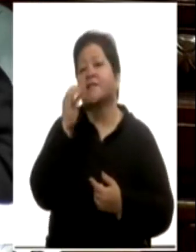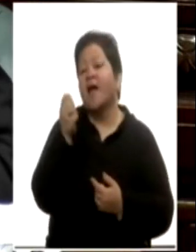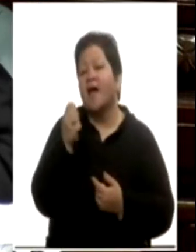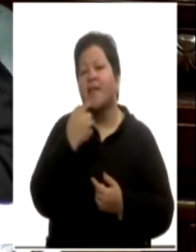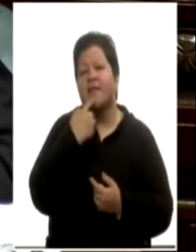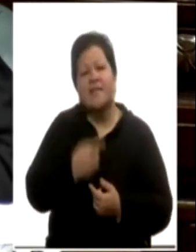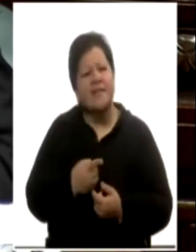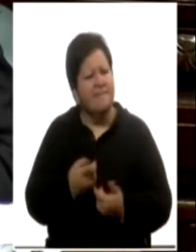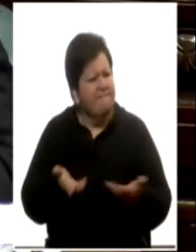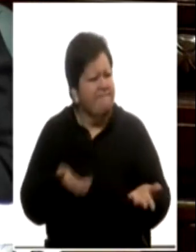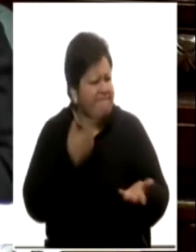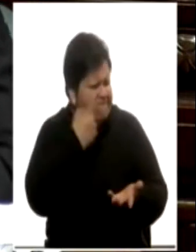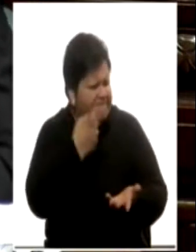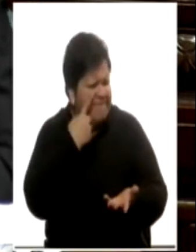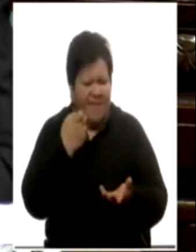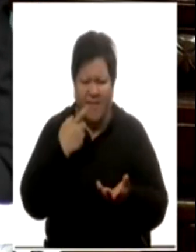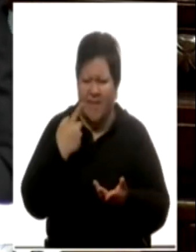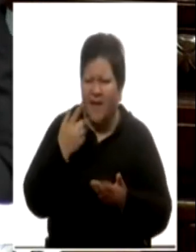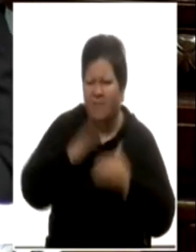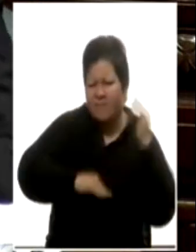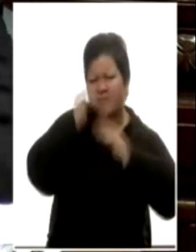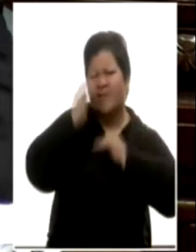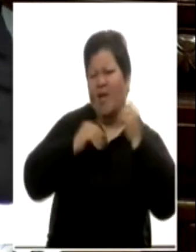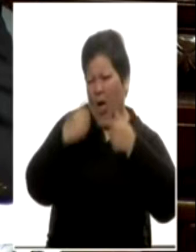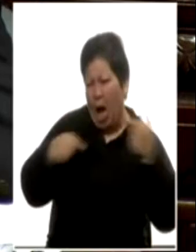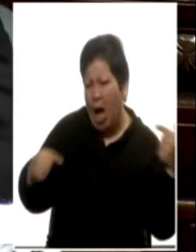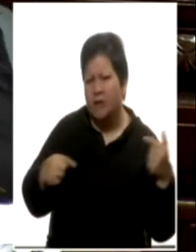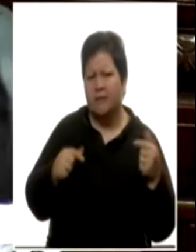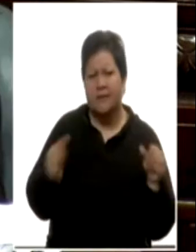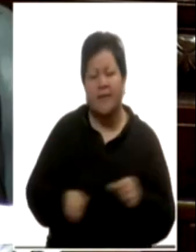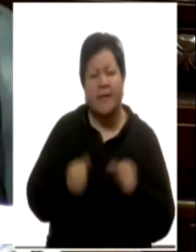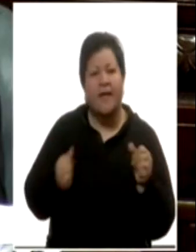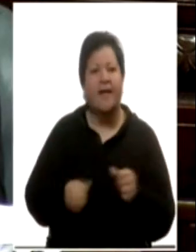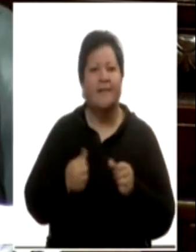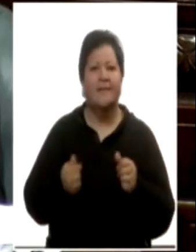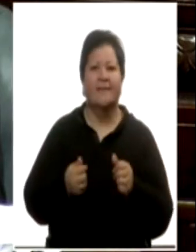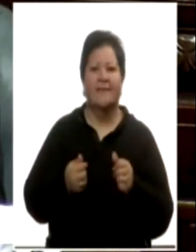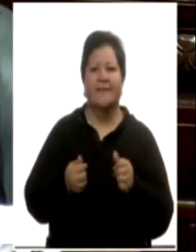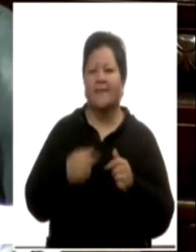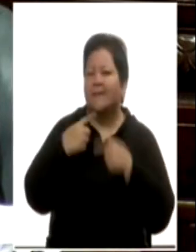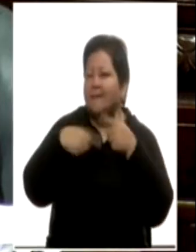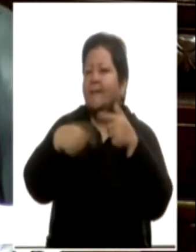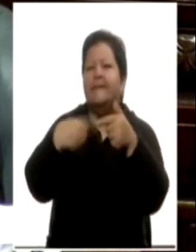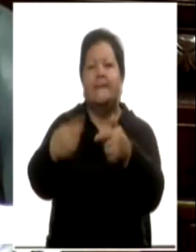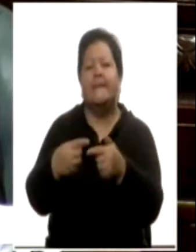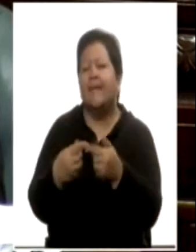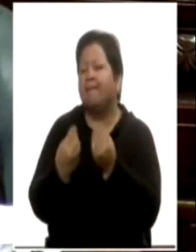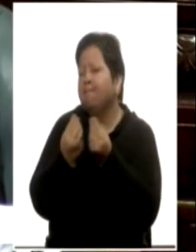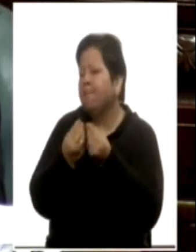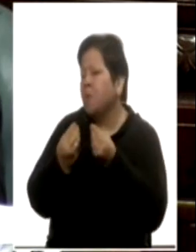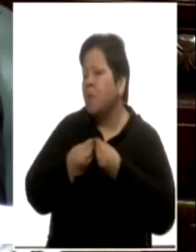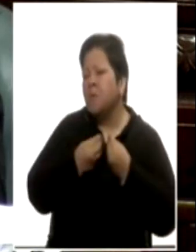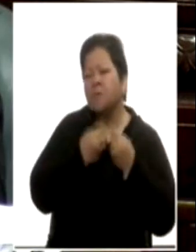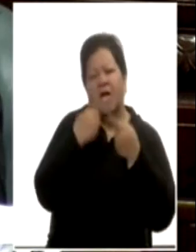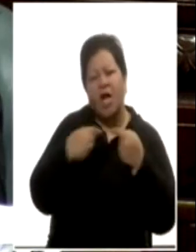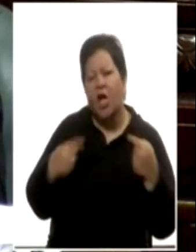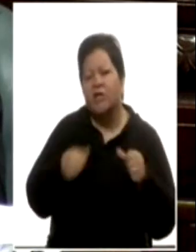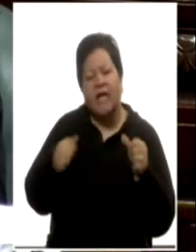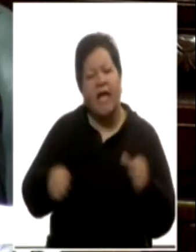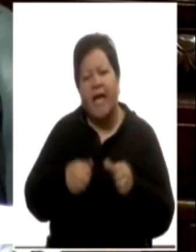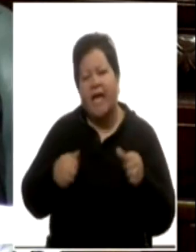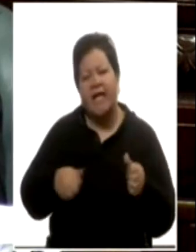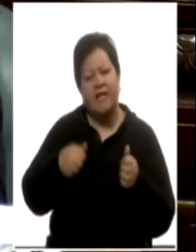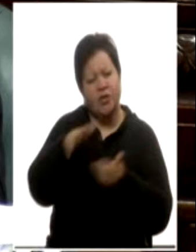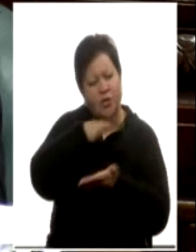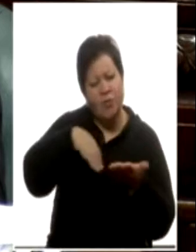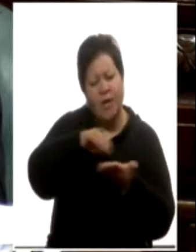en su obra, en su vigorosa búsqueda creativa, mensaje que está entre nosotros en infinidad de obras que engalanan nuestra ciudad en espacios